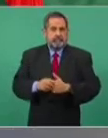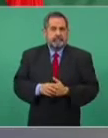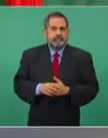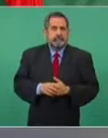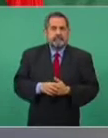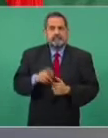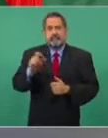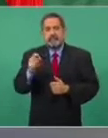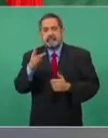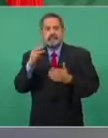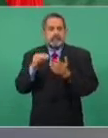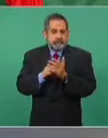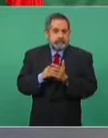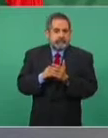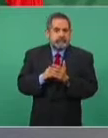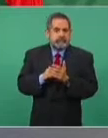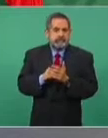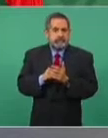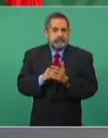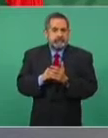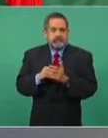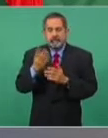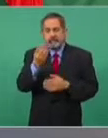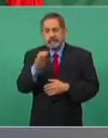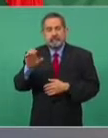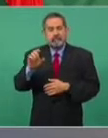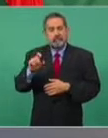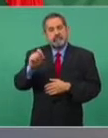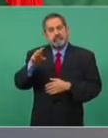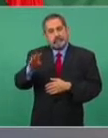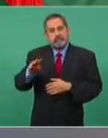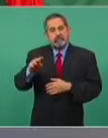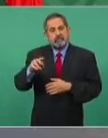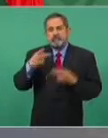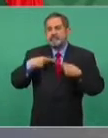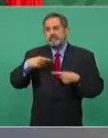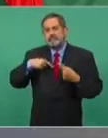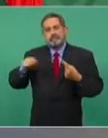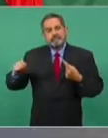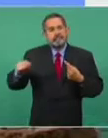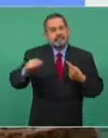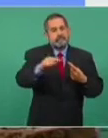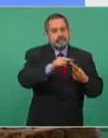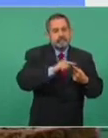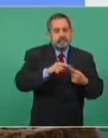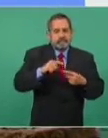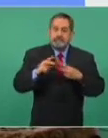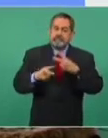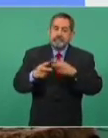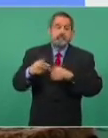23 mil 929 productores. Y van a ser más. 929. 929. 936. 17 mil 928. 17